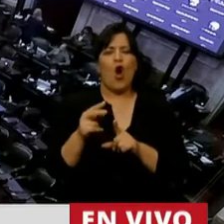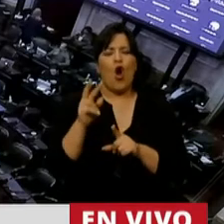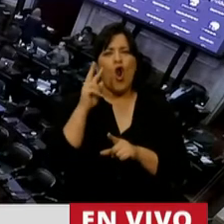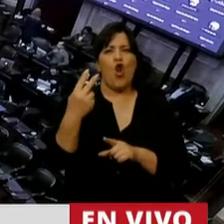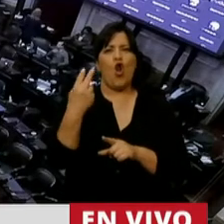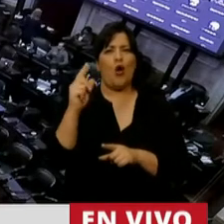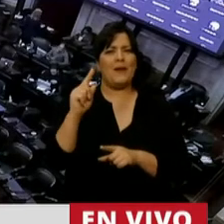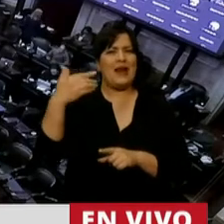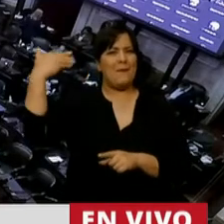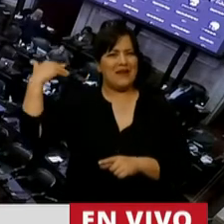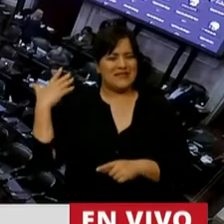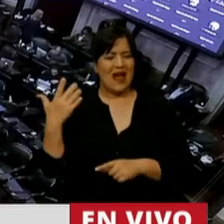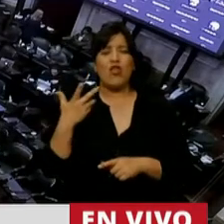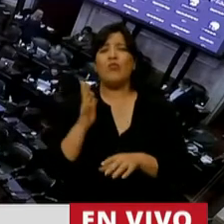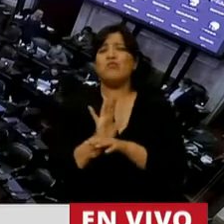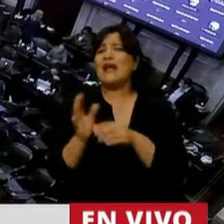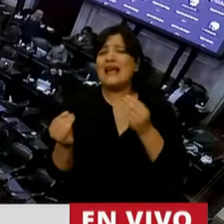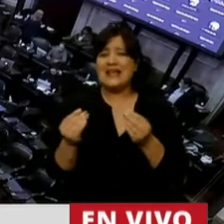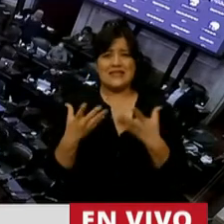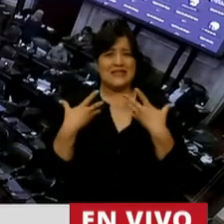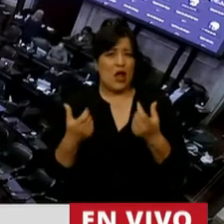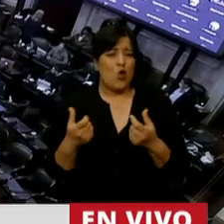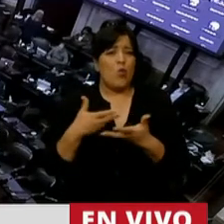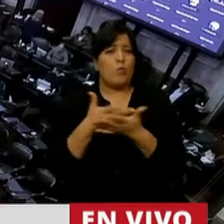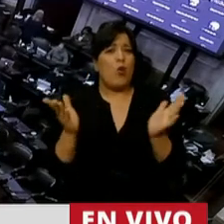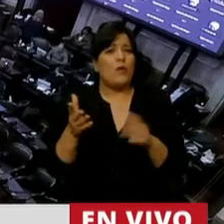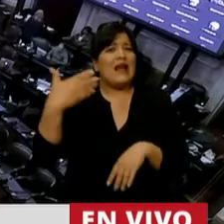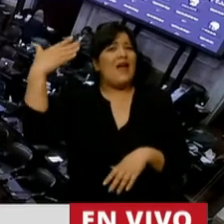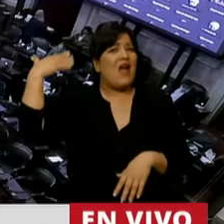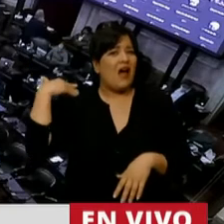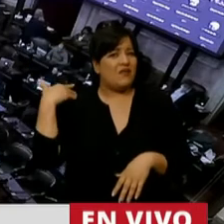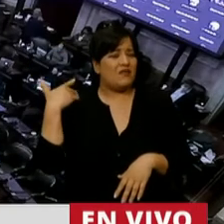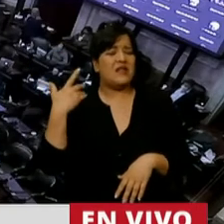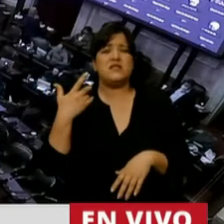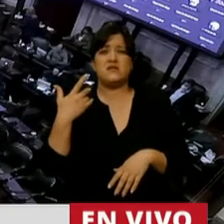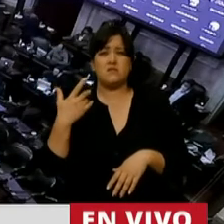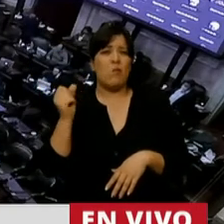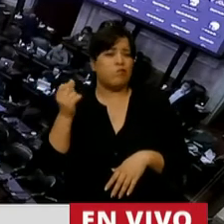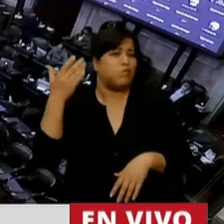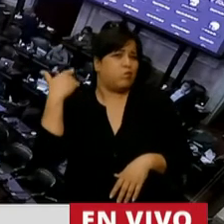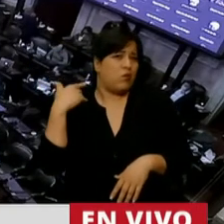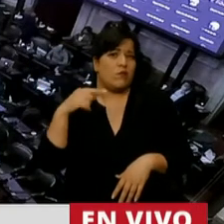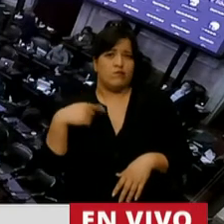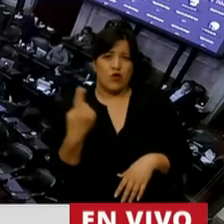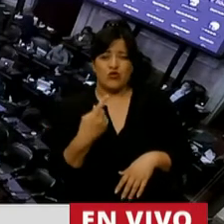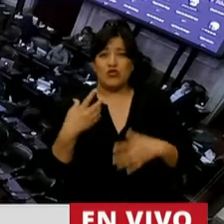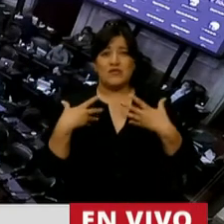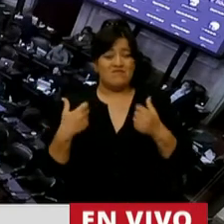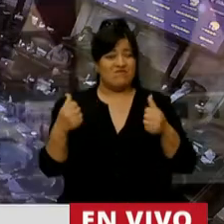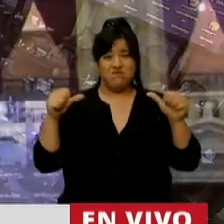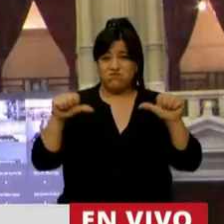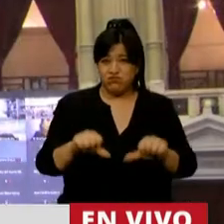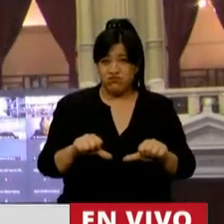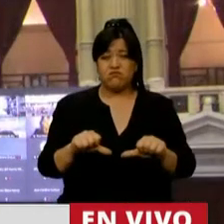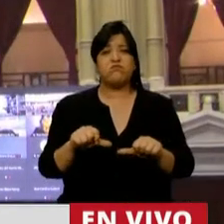Y quiero decir cuál es el pasado de la salud pública en la Argentina. El pasado de la salud pública en la Argentina, y si tenemos un deficiente estado de salud, ha